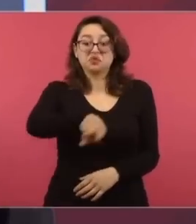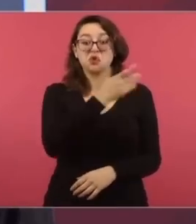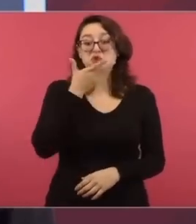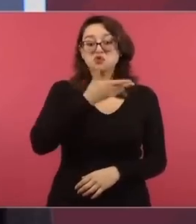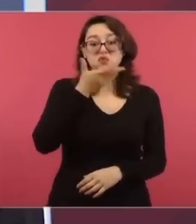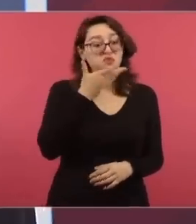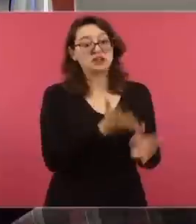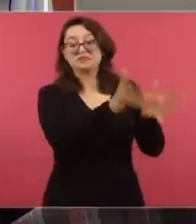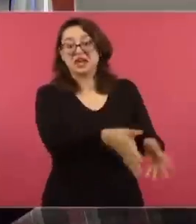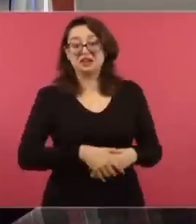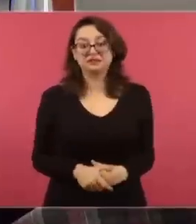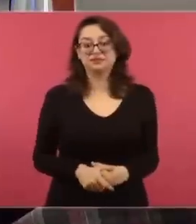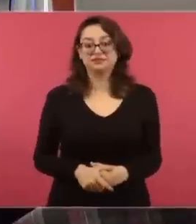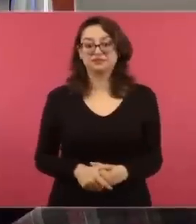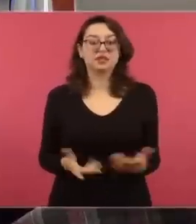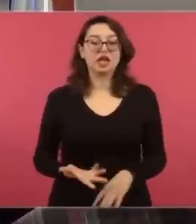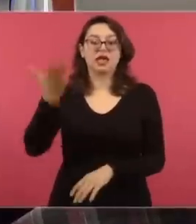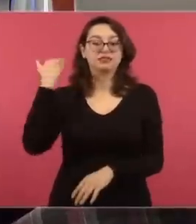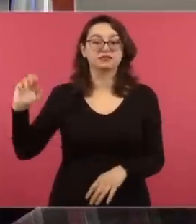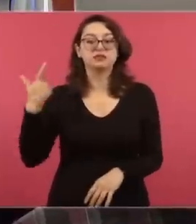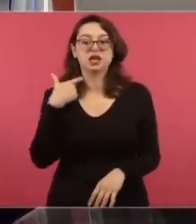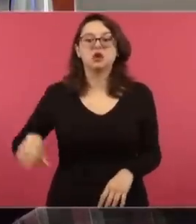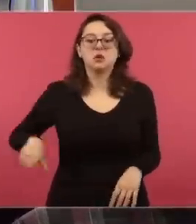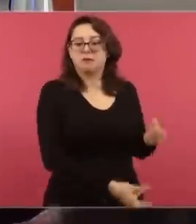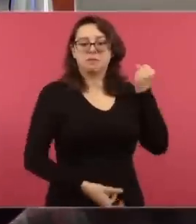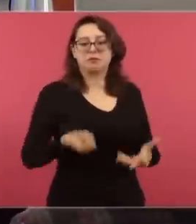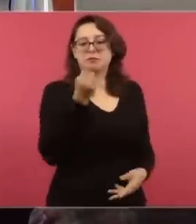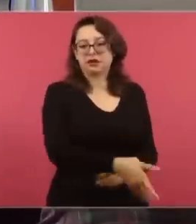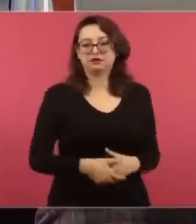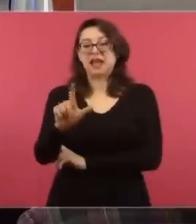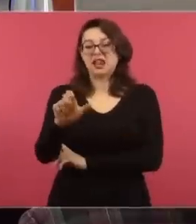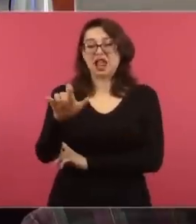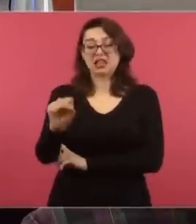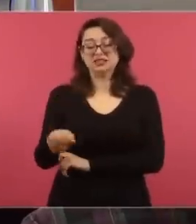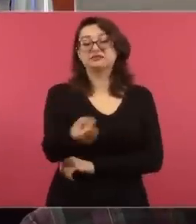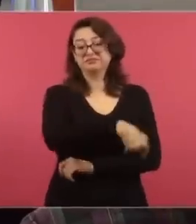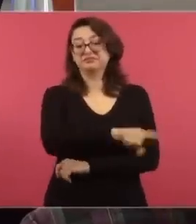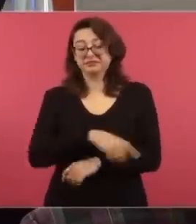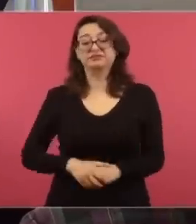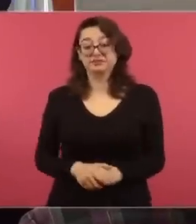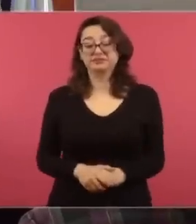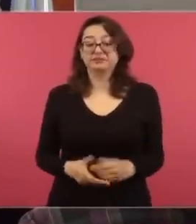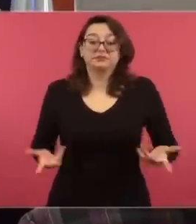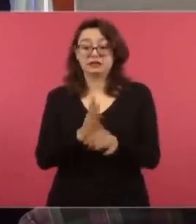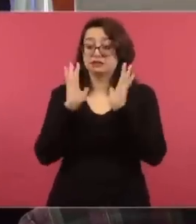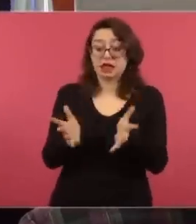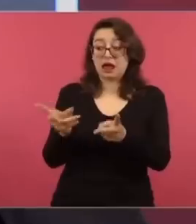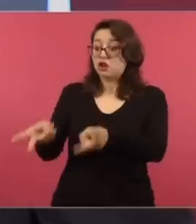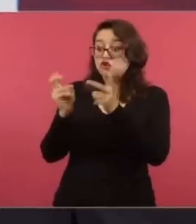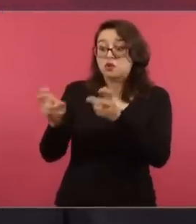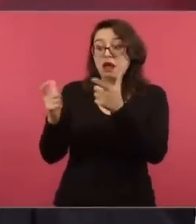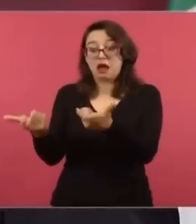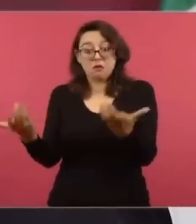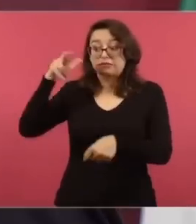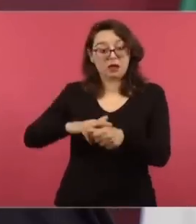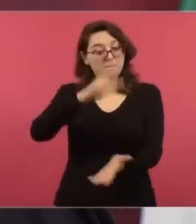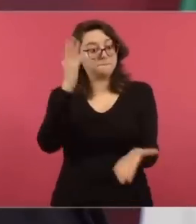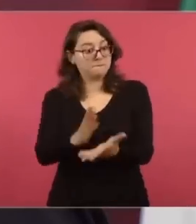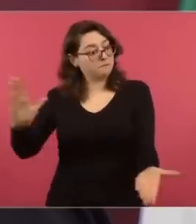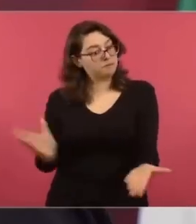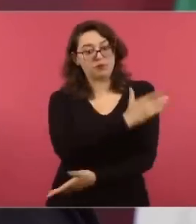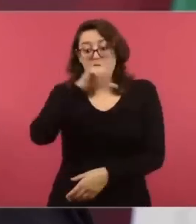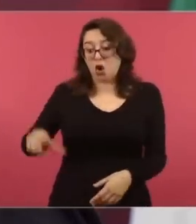Y eran empleados los presidentes. Bellos. Peleles. Es como ya no pueden robar, saquear. Ya no tienen el privilegio de mandar.